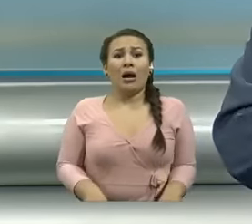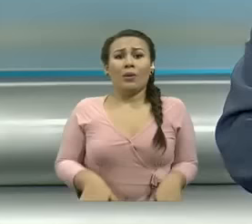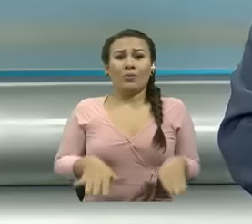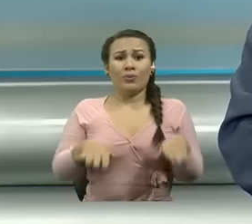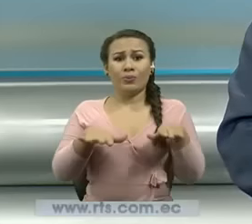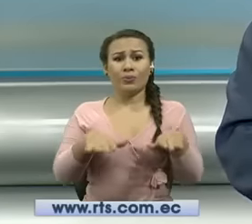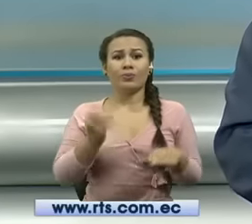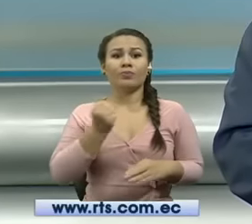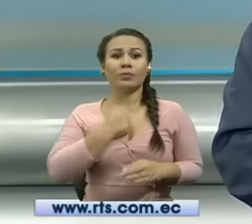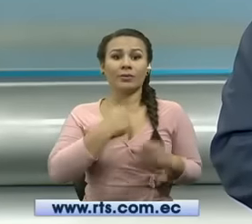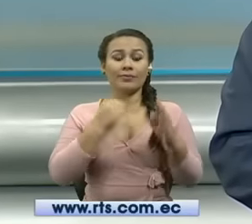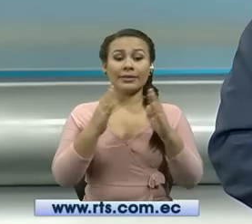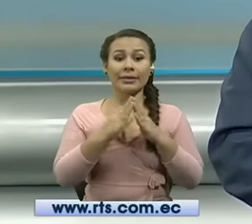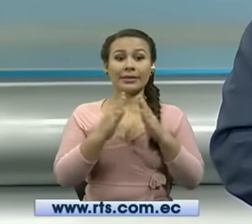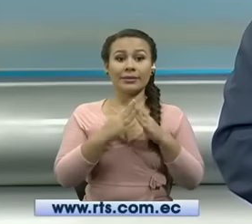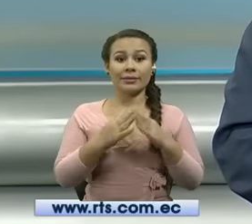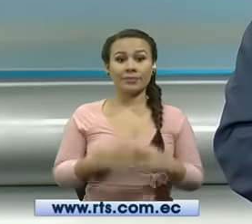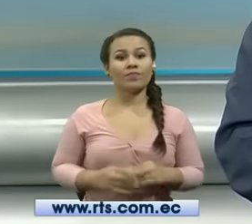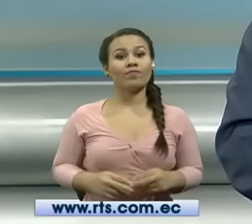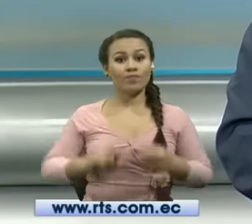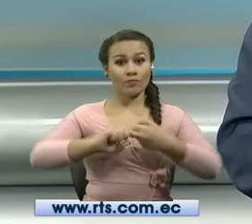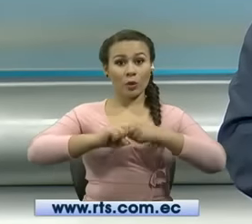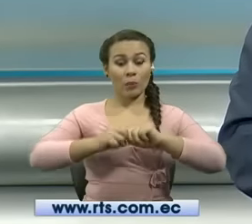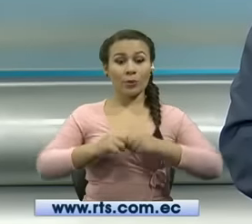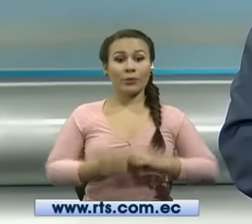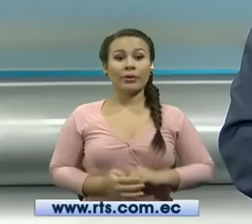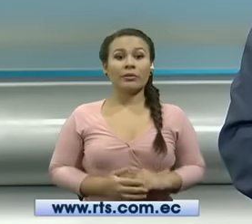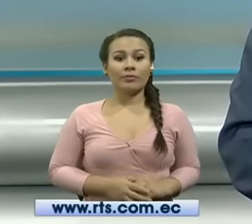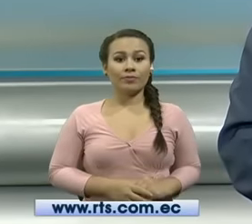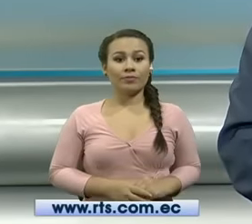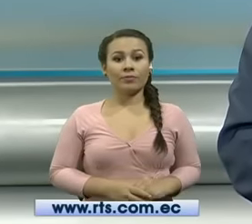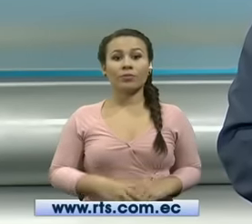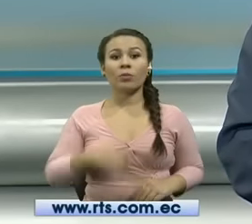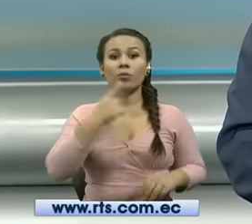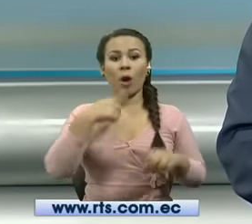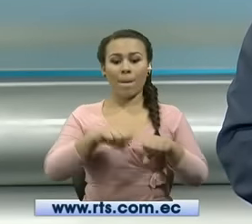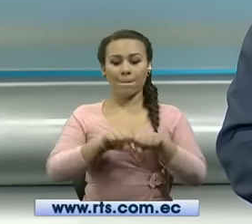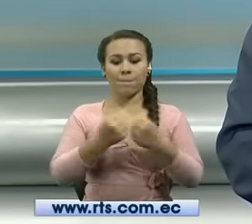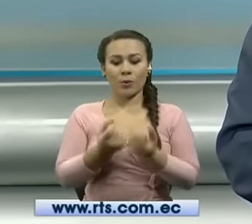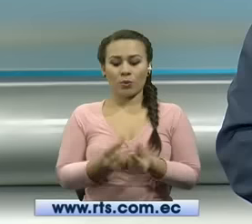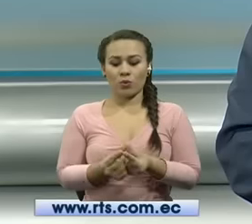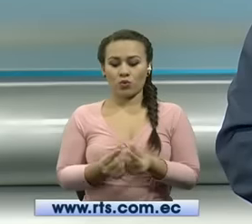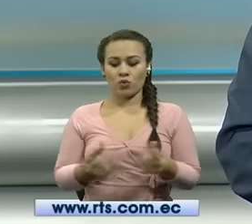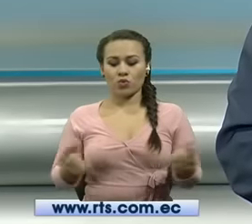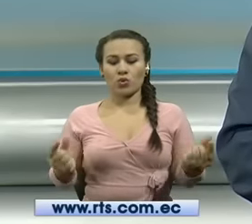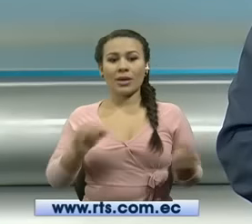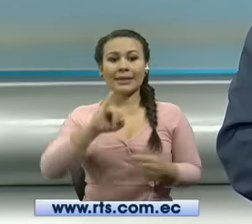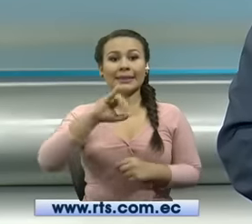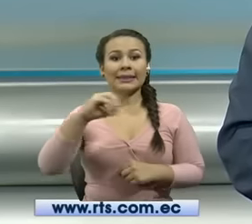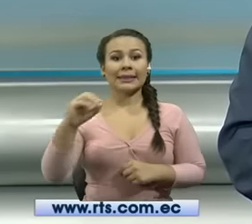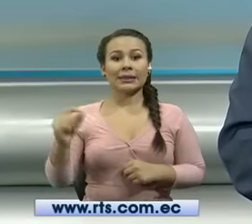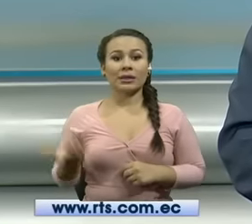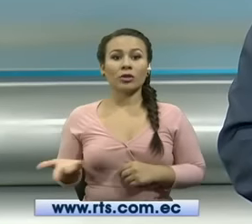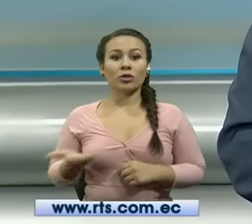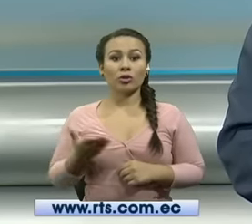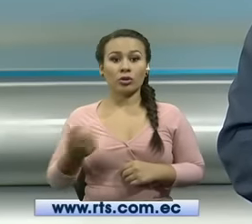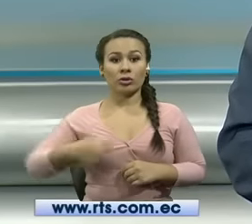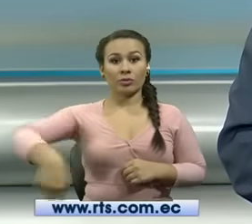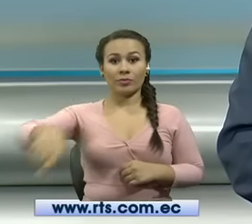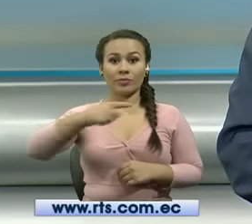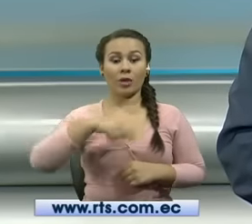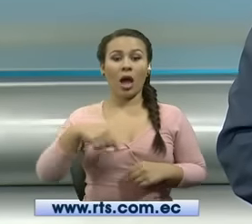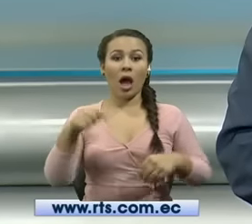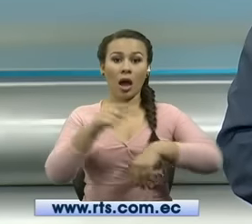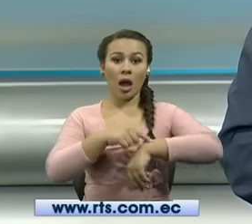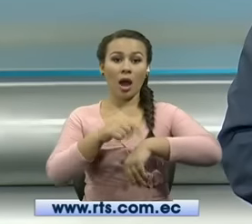dentro de sus propias viviendas el problema fue originado por la rotura de un acueducto de 600 milímetros que sucedió en